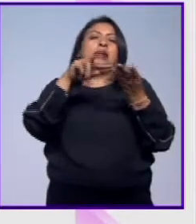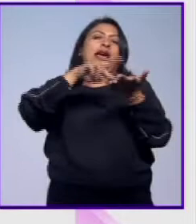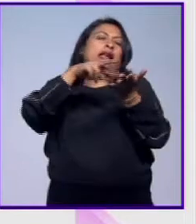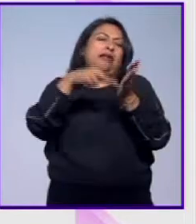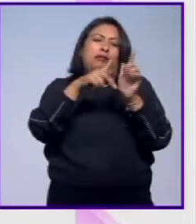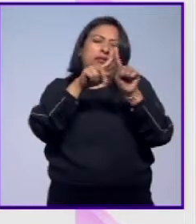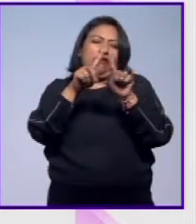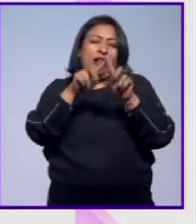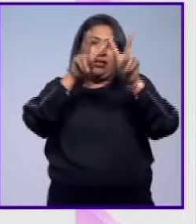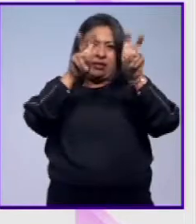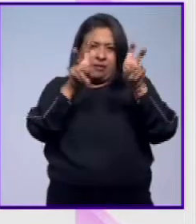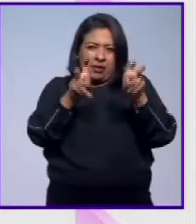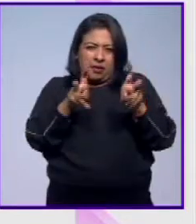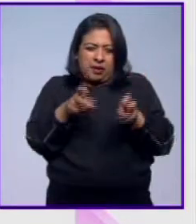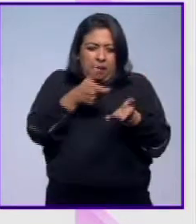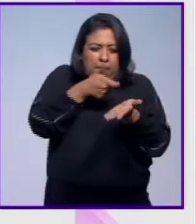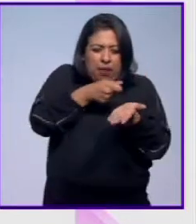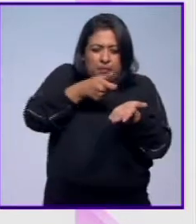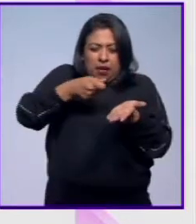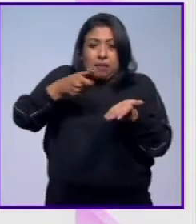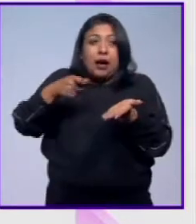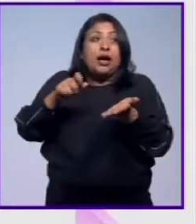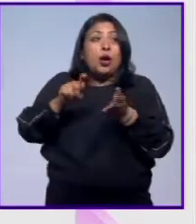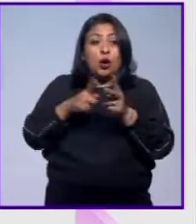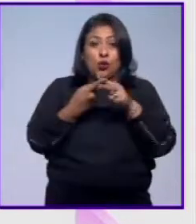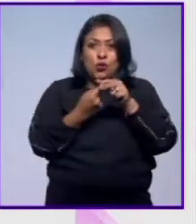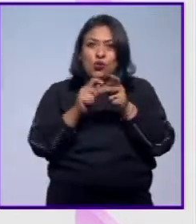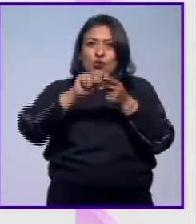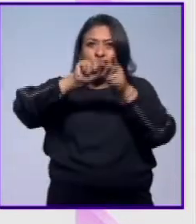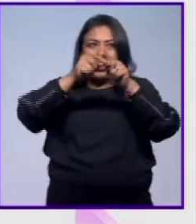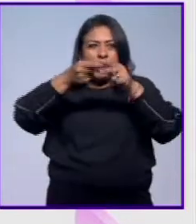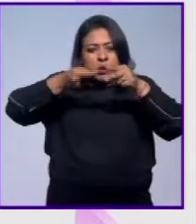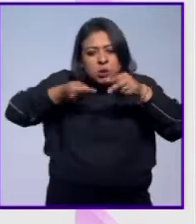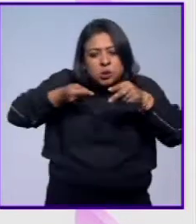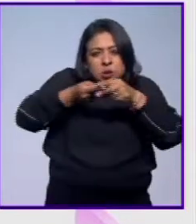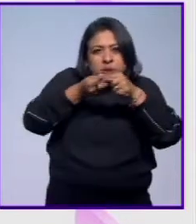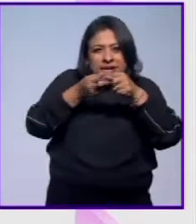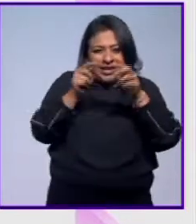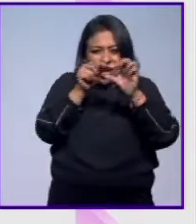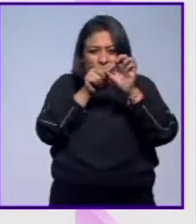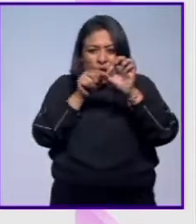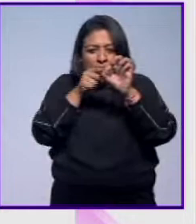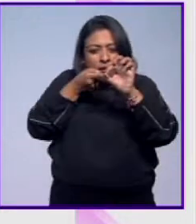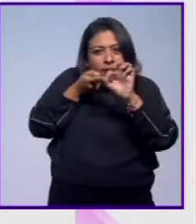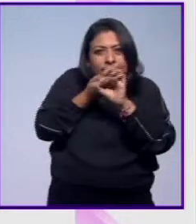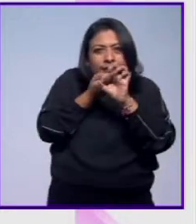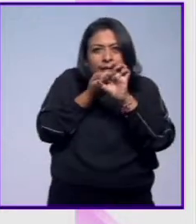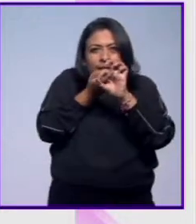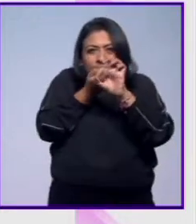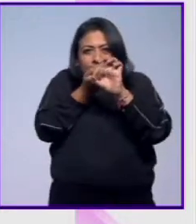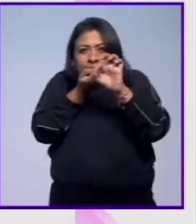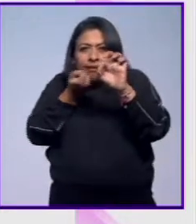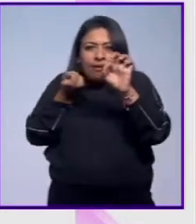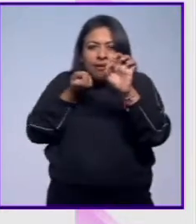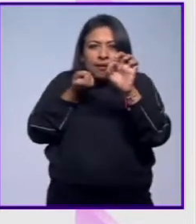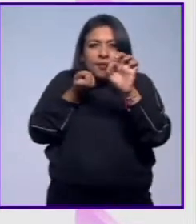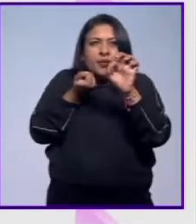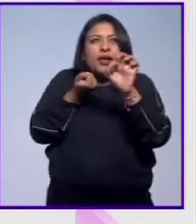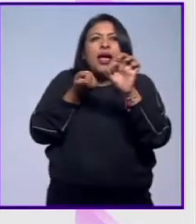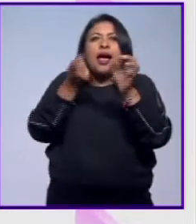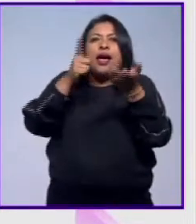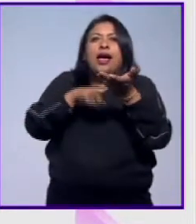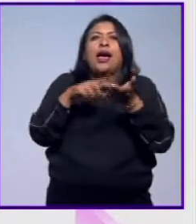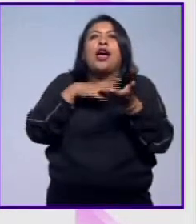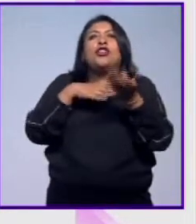que fuera. Y con un gancho de tejer de la abuelita, metía uno en las perforaciones para sacar y tener todo,